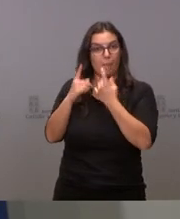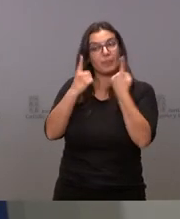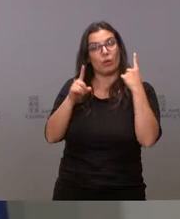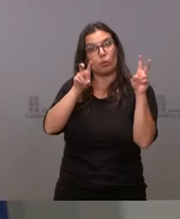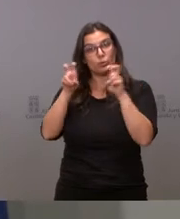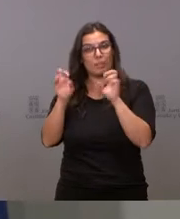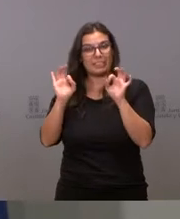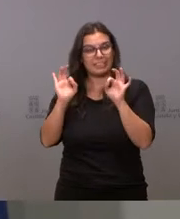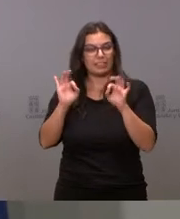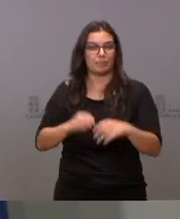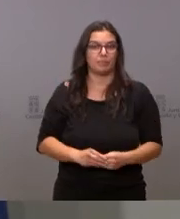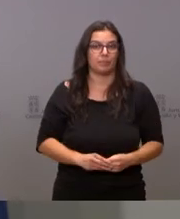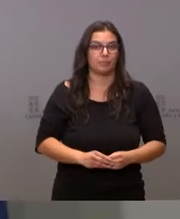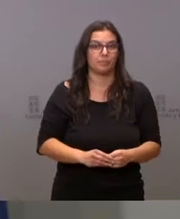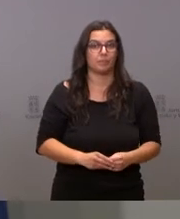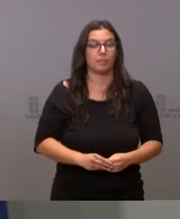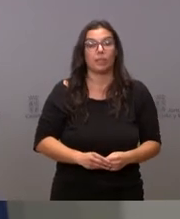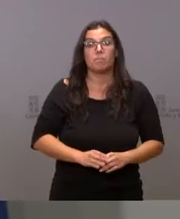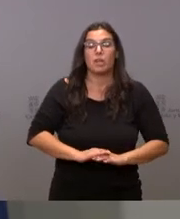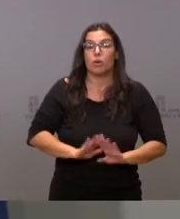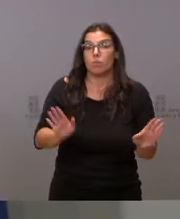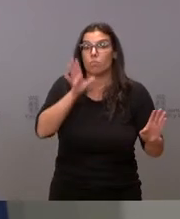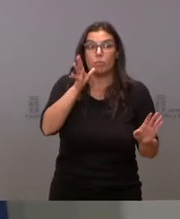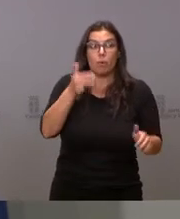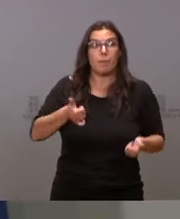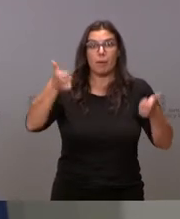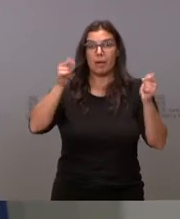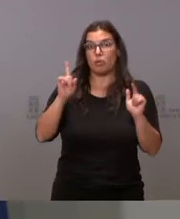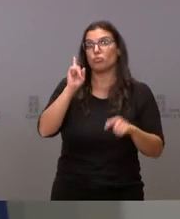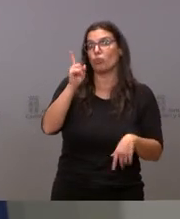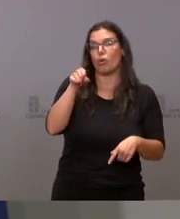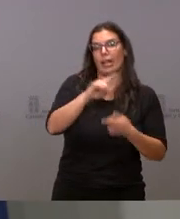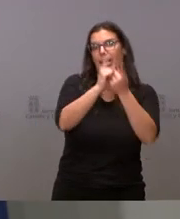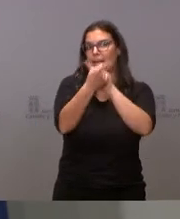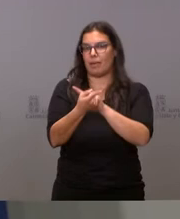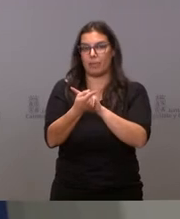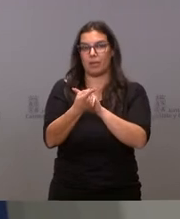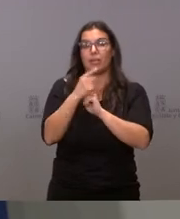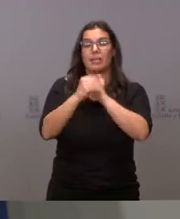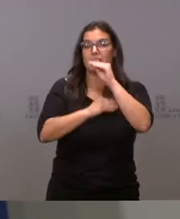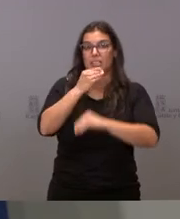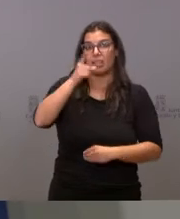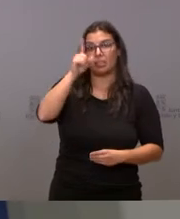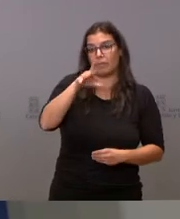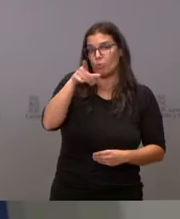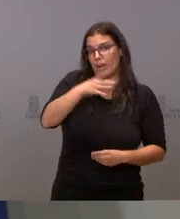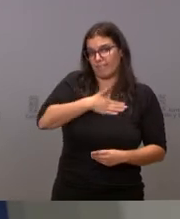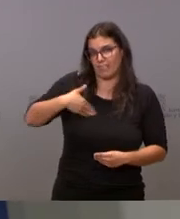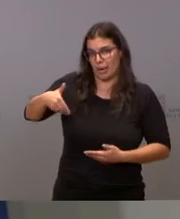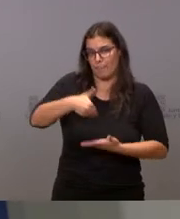concretos en esa provincia. Pero no hay más que un cambio de actividad que se realiza también a petición propia.